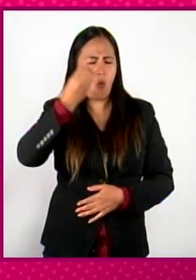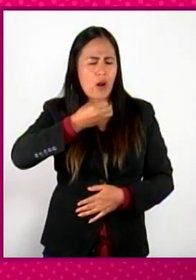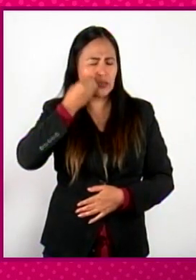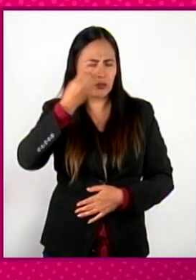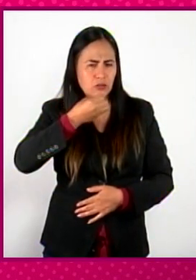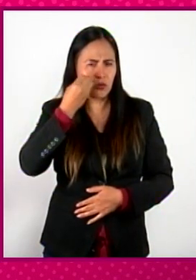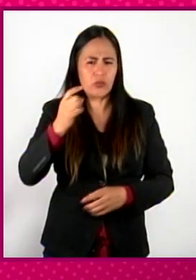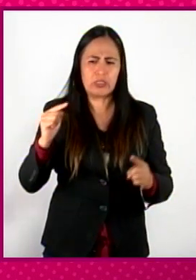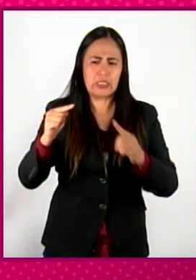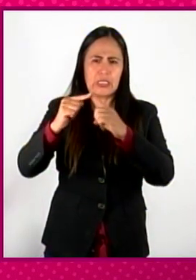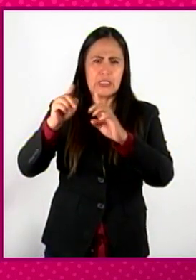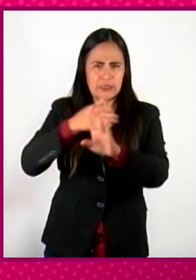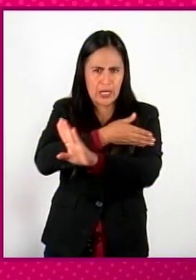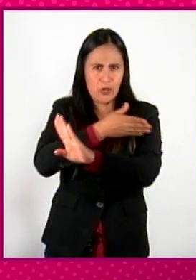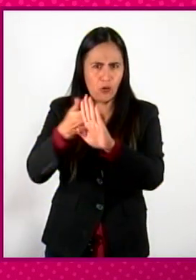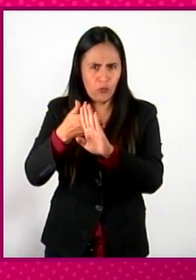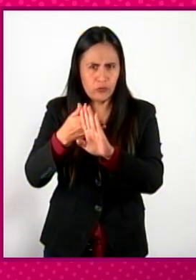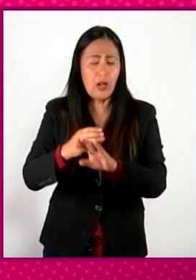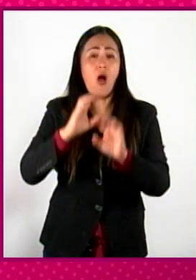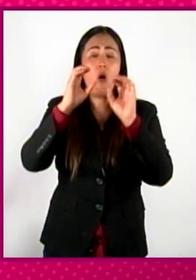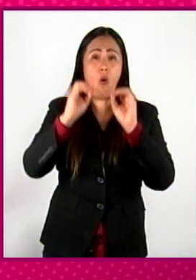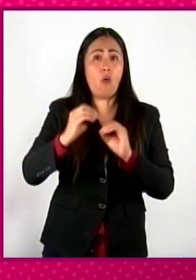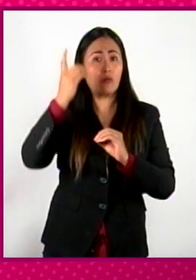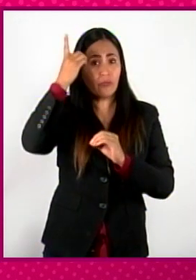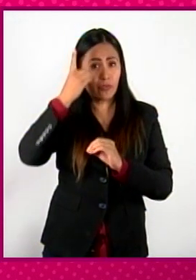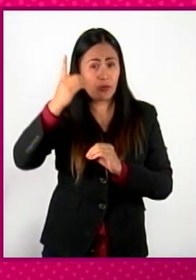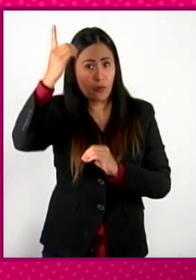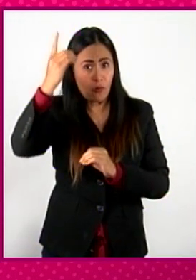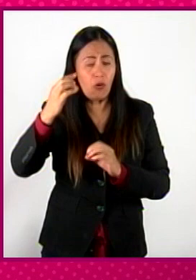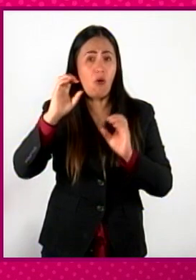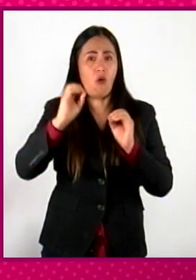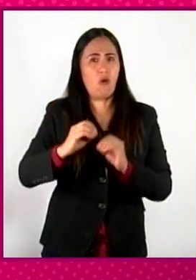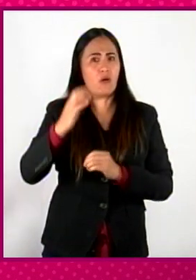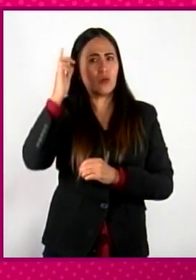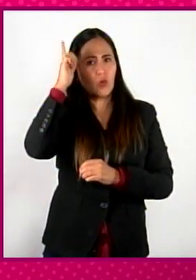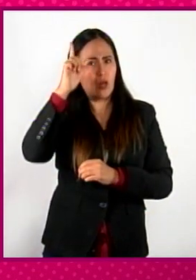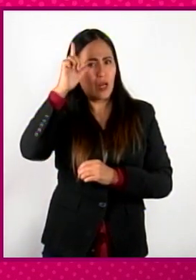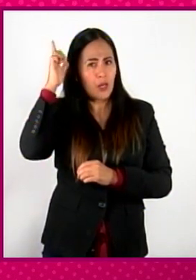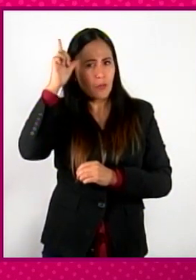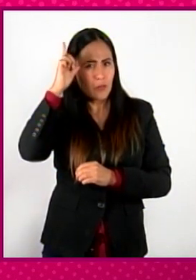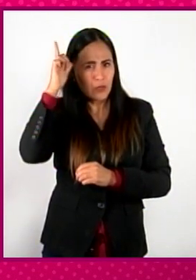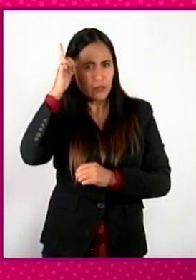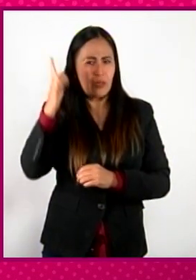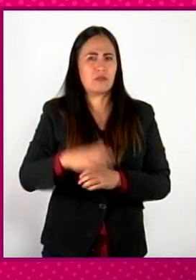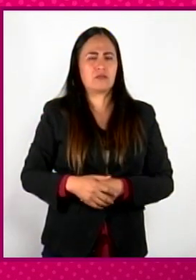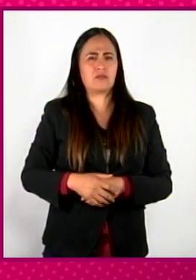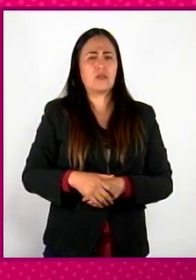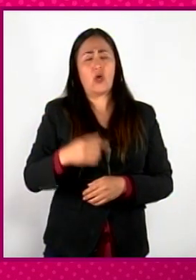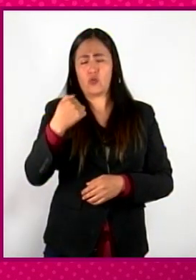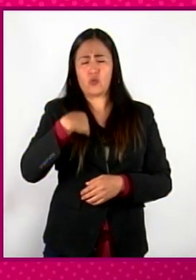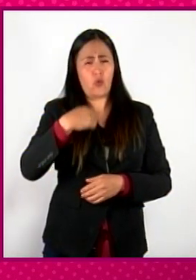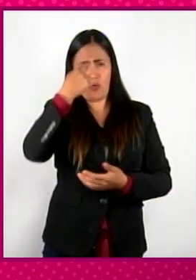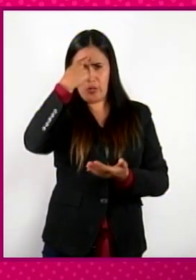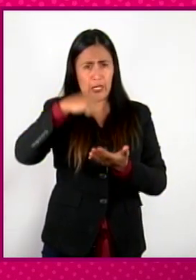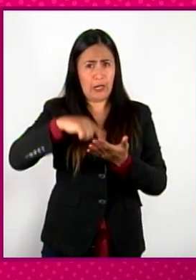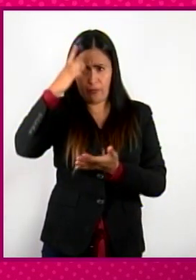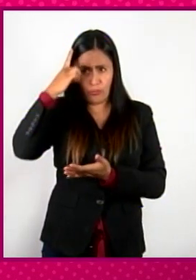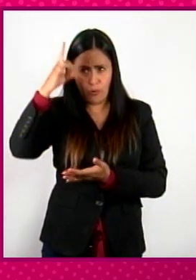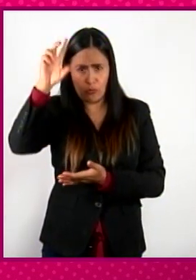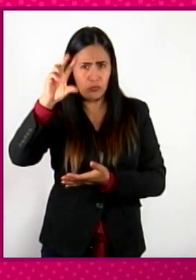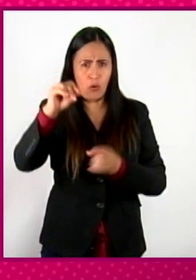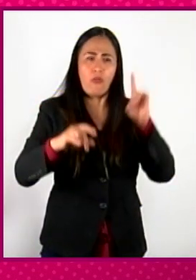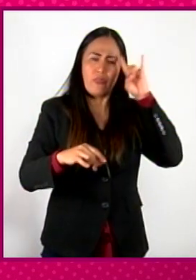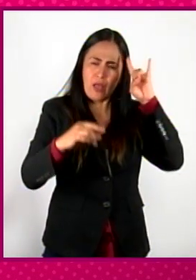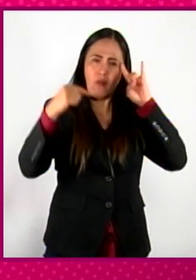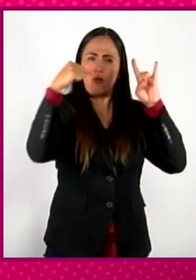contra de la iglesia o de un santo o de la virgen o decía, yo no creo en Dios, creo en el diablo, por ejemplo. ¿Eso por qué lo hacían los